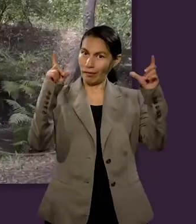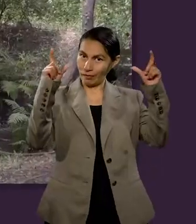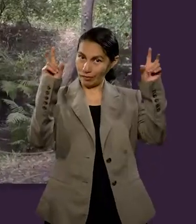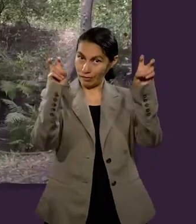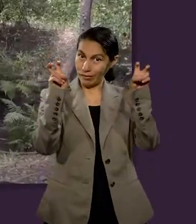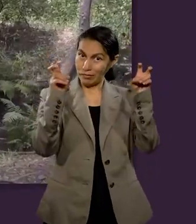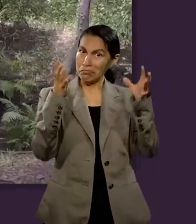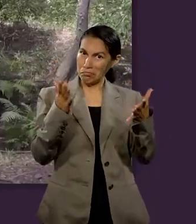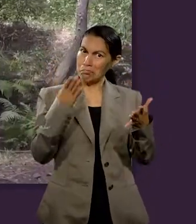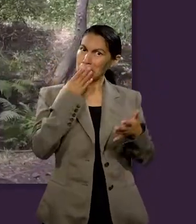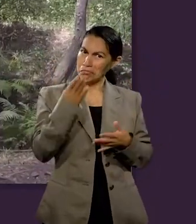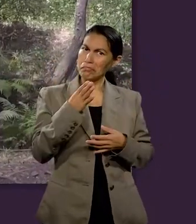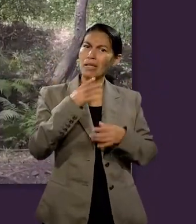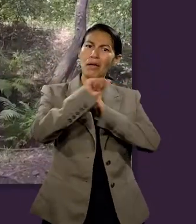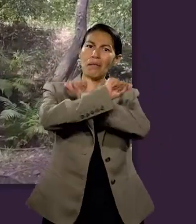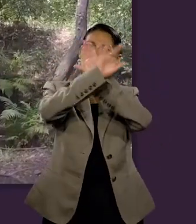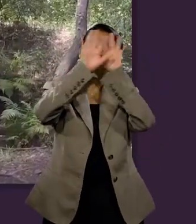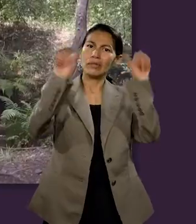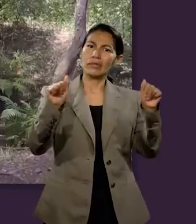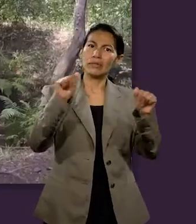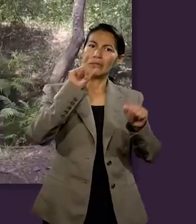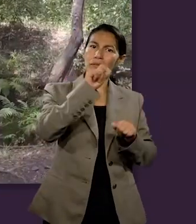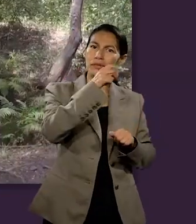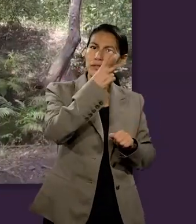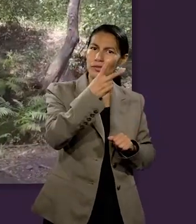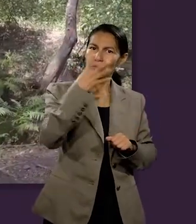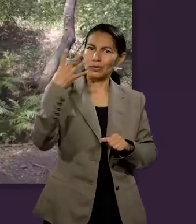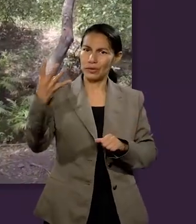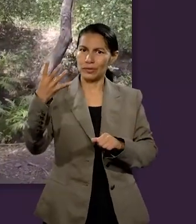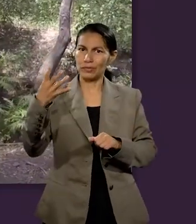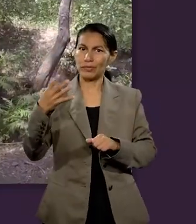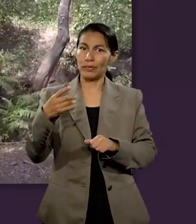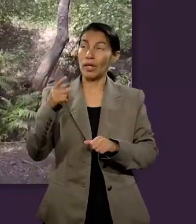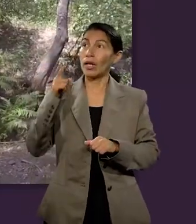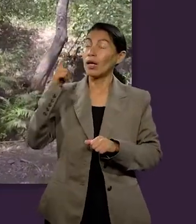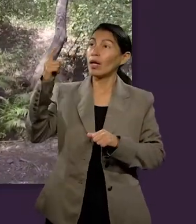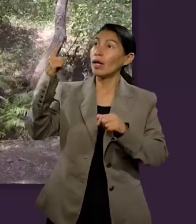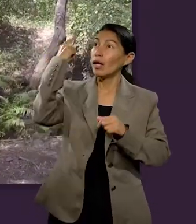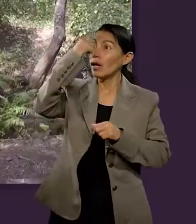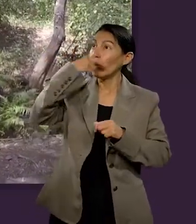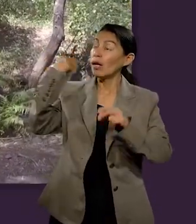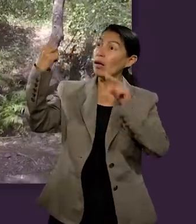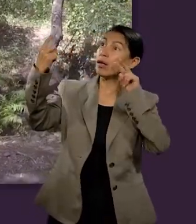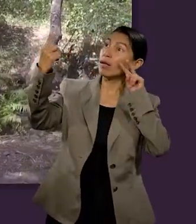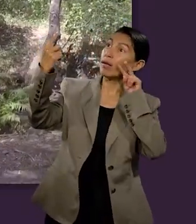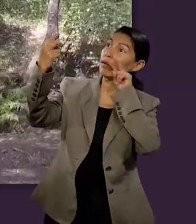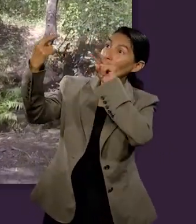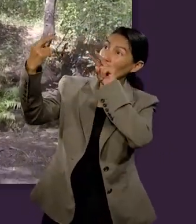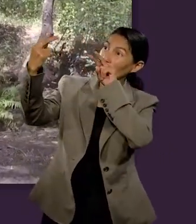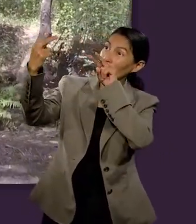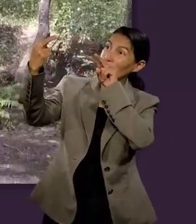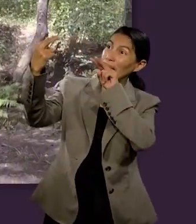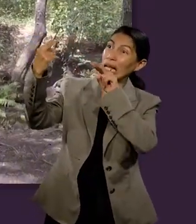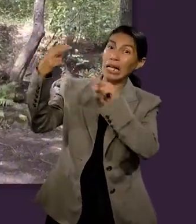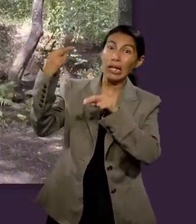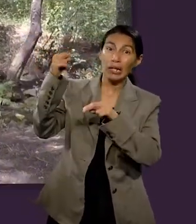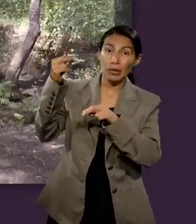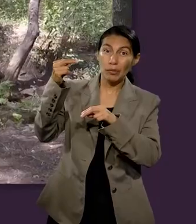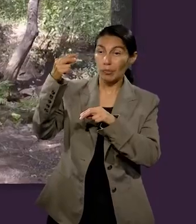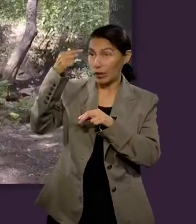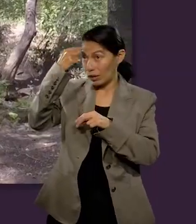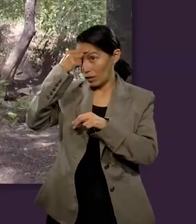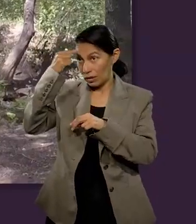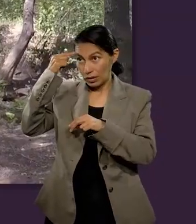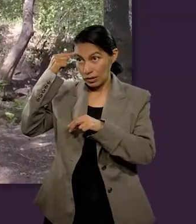Bellísima frase en Apocalipsis 22, 4. Verán su rostro y su nombre estará en sus frentes. ¿Cómo es eso